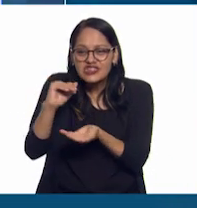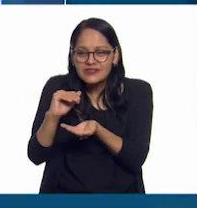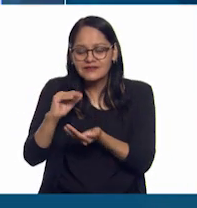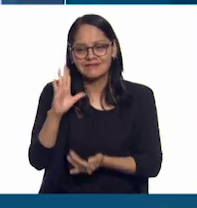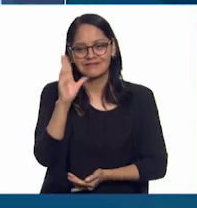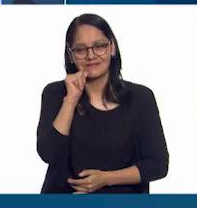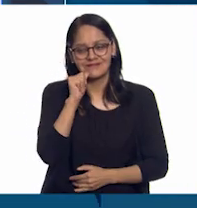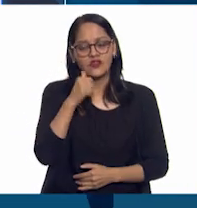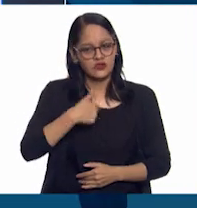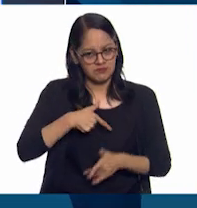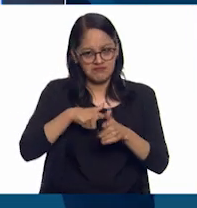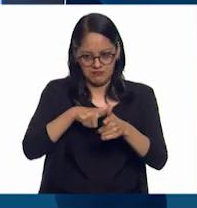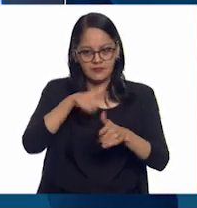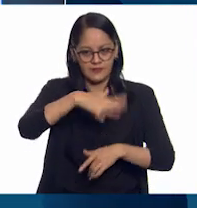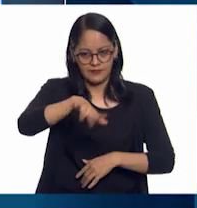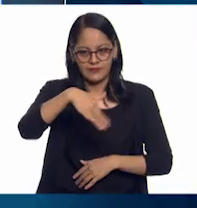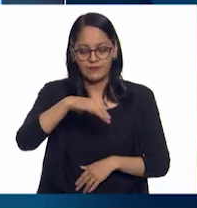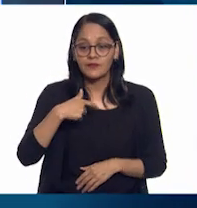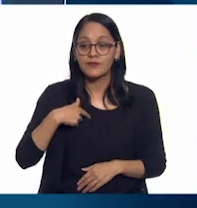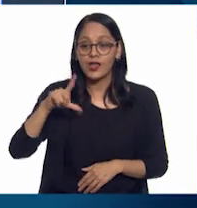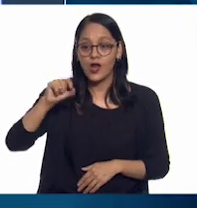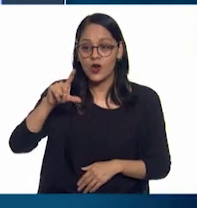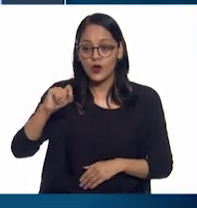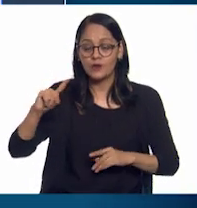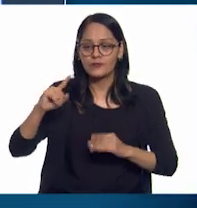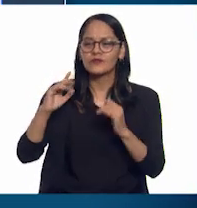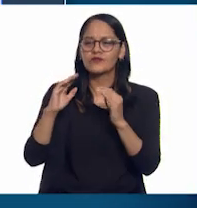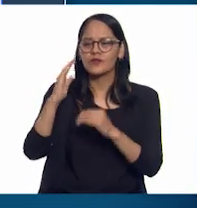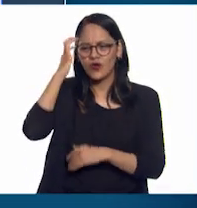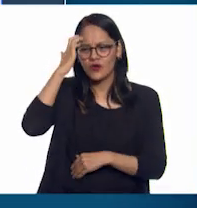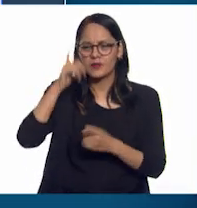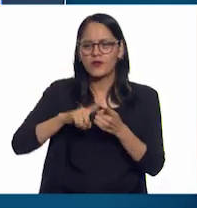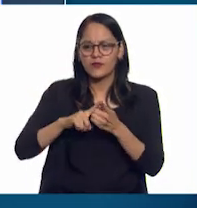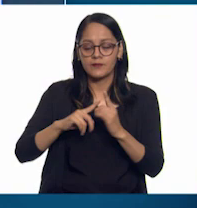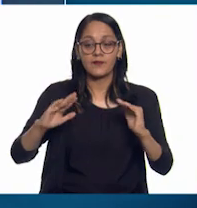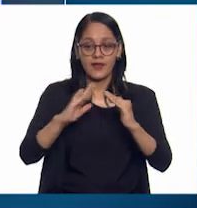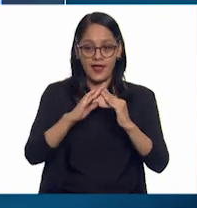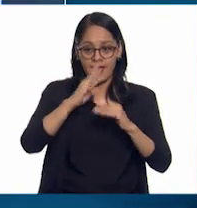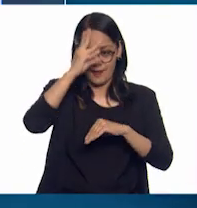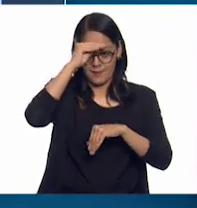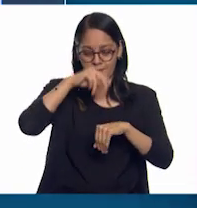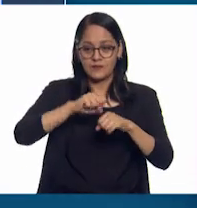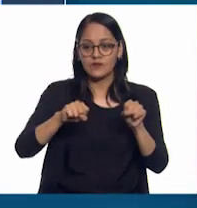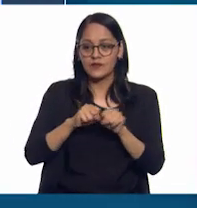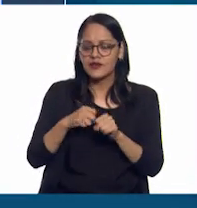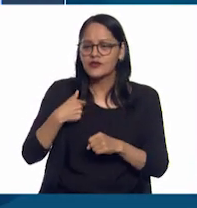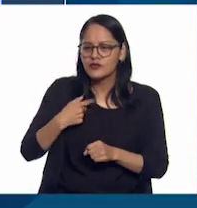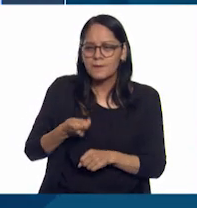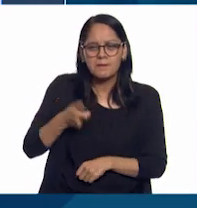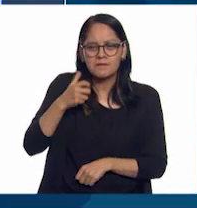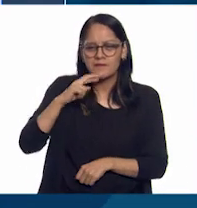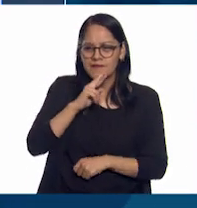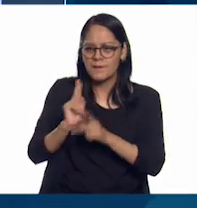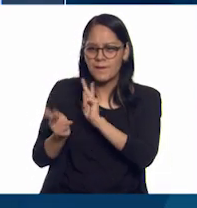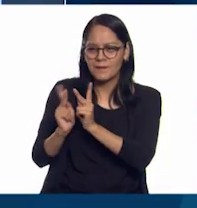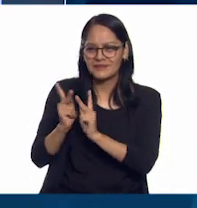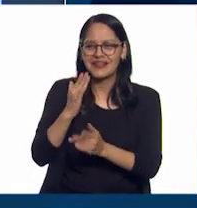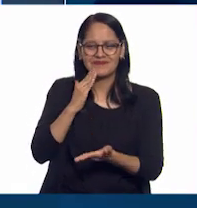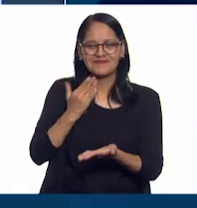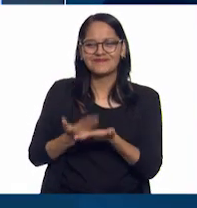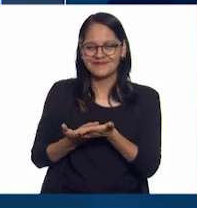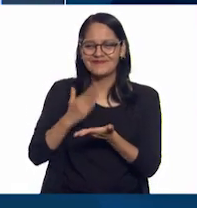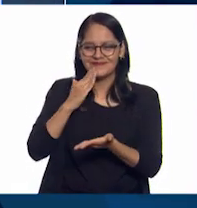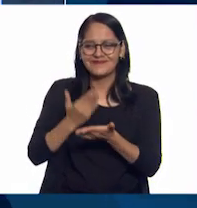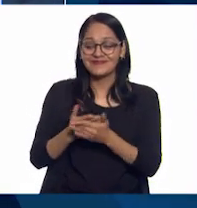buscando. Lolo y yo nos conocimos en Aprende en Casa. Me tocó platicar con él y nos caímos bien de inmediato. Tenemos un